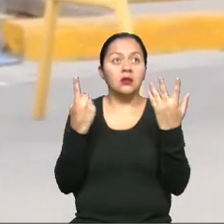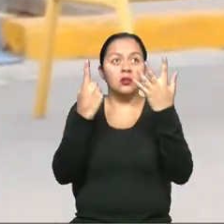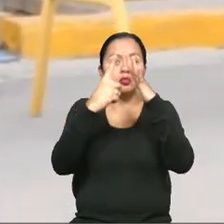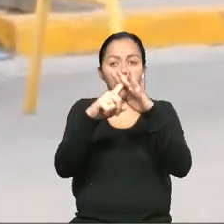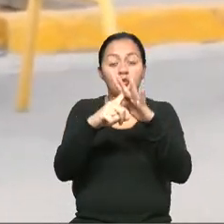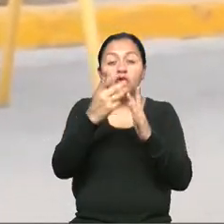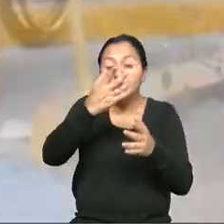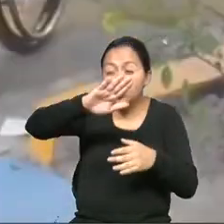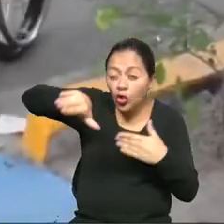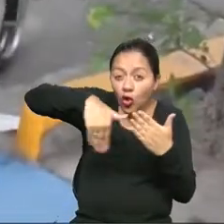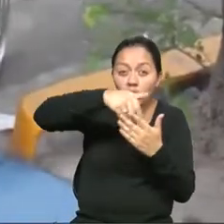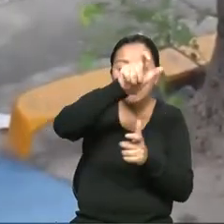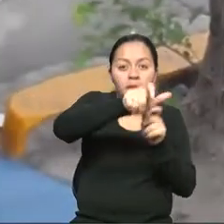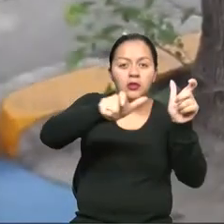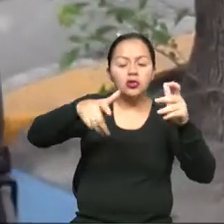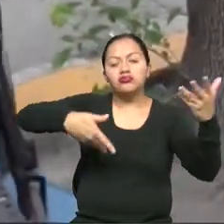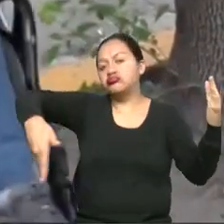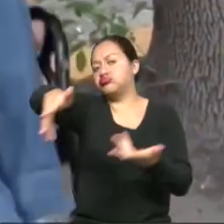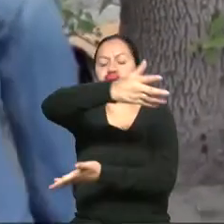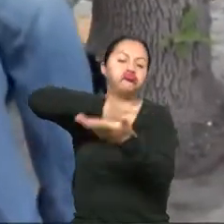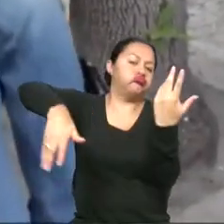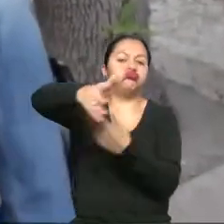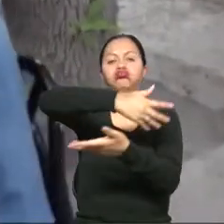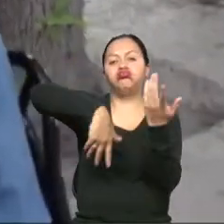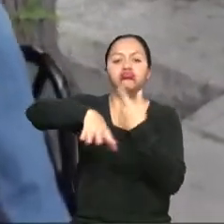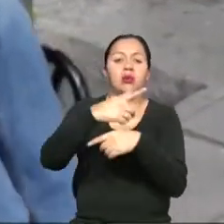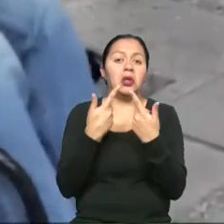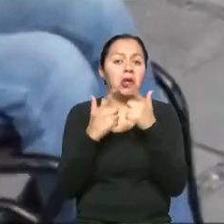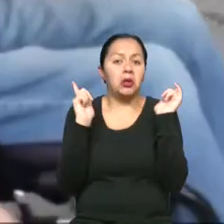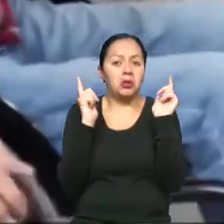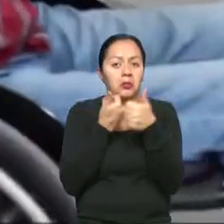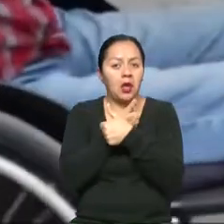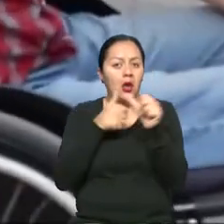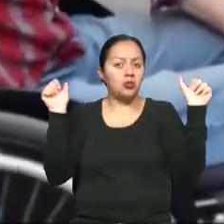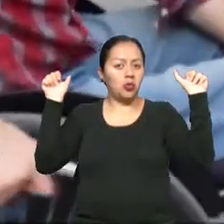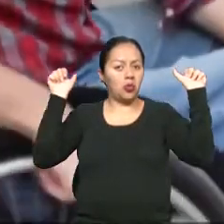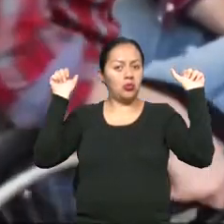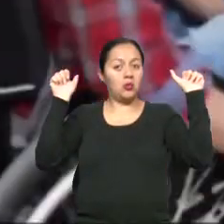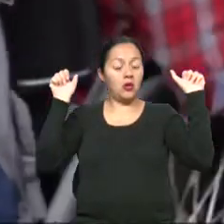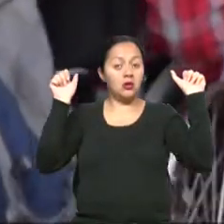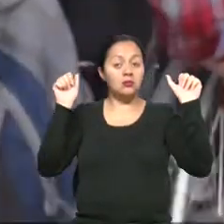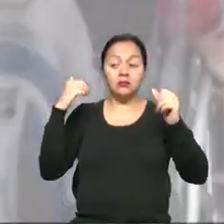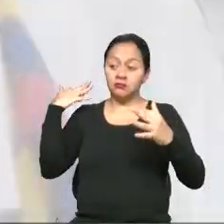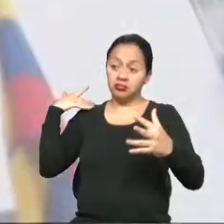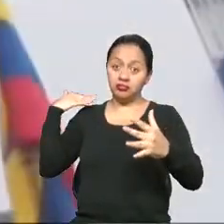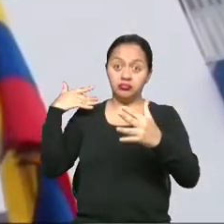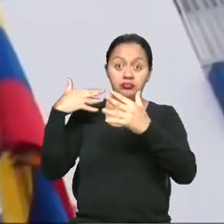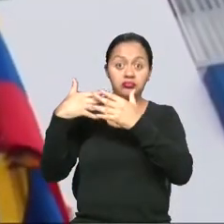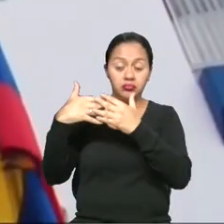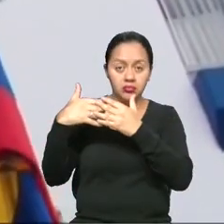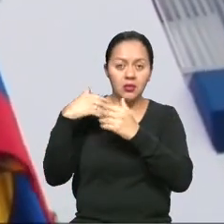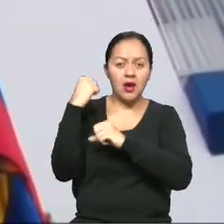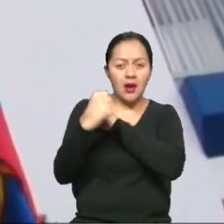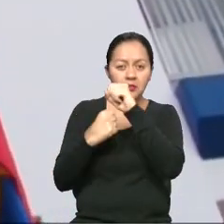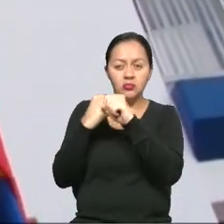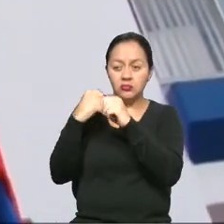todos los ciudadanos se desplacen de manera libre y autónoma. En los últimos años, Ecuador ha sido constante en el estudio,